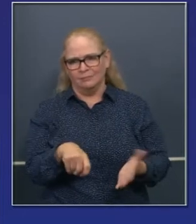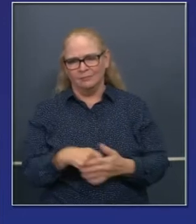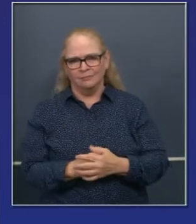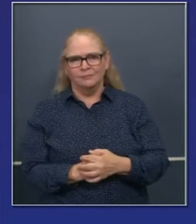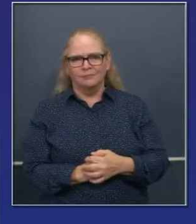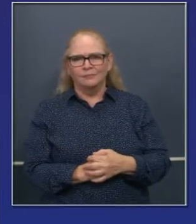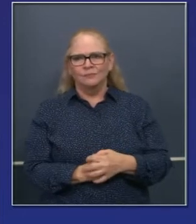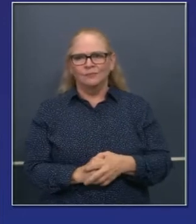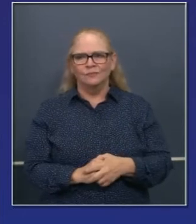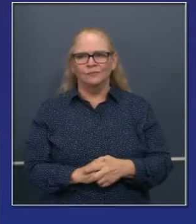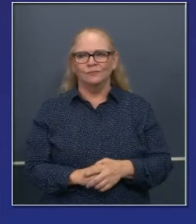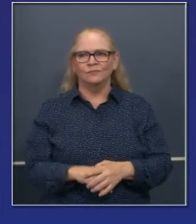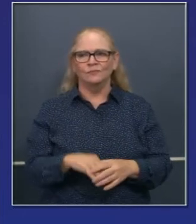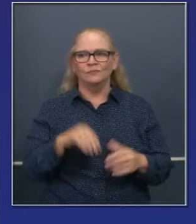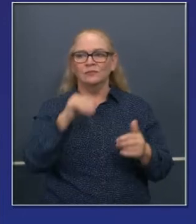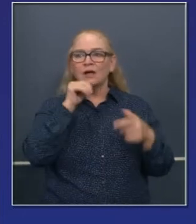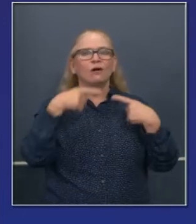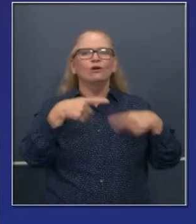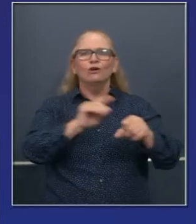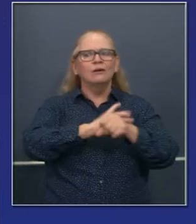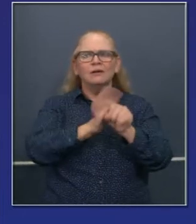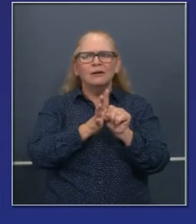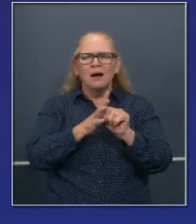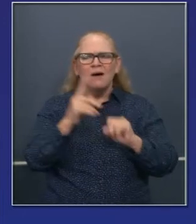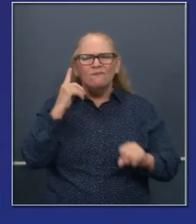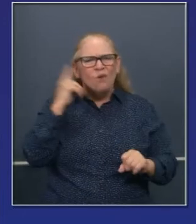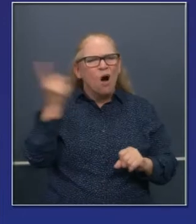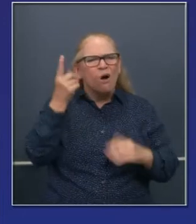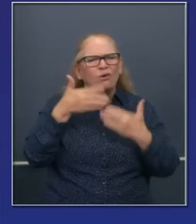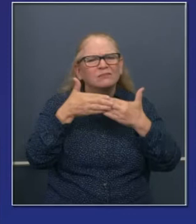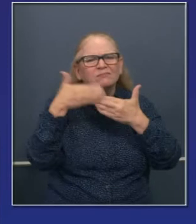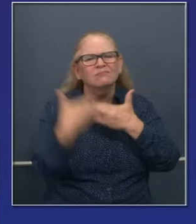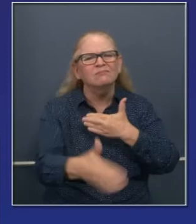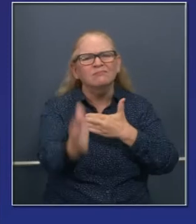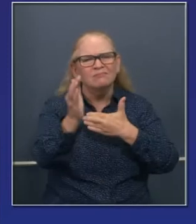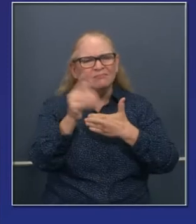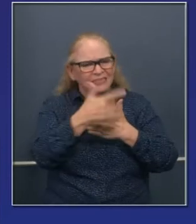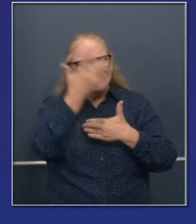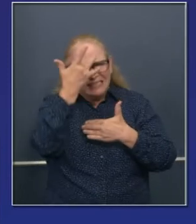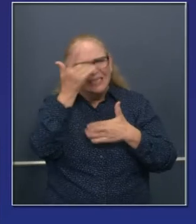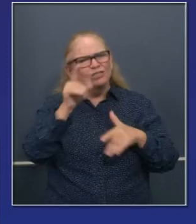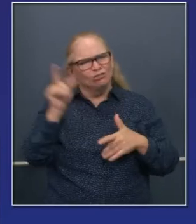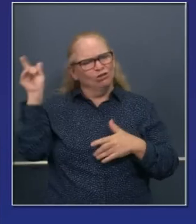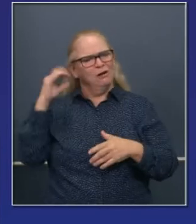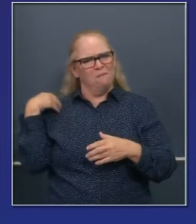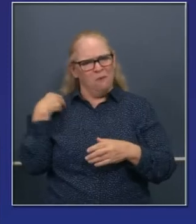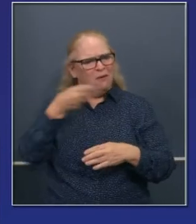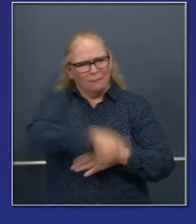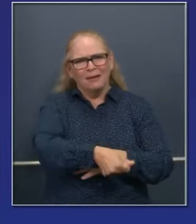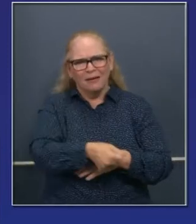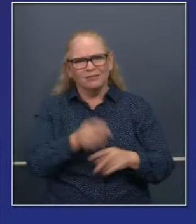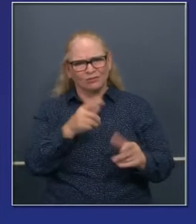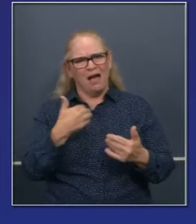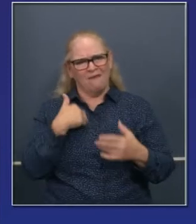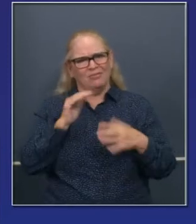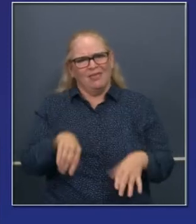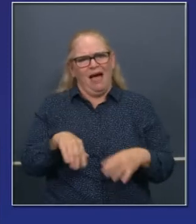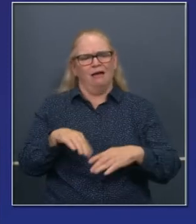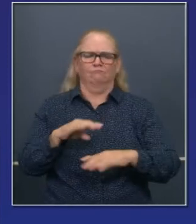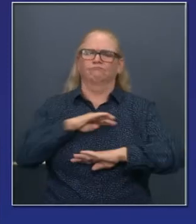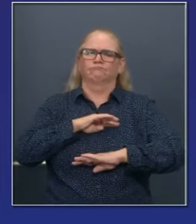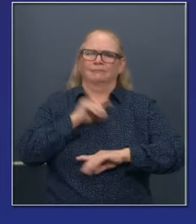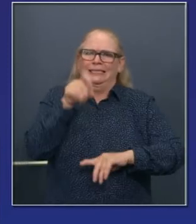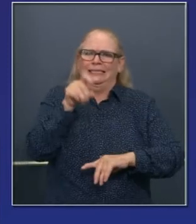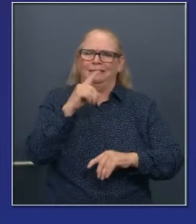Queremos que esto ayude a abrir la economía tan pronto como sea posible. Una pantalla, una campaña de